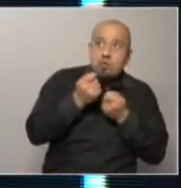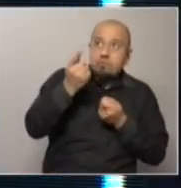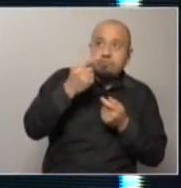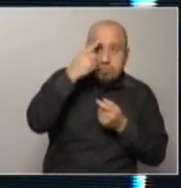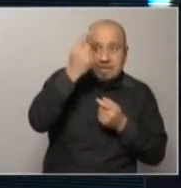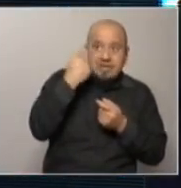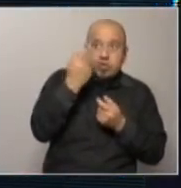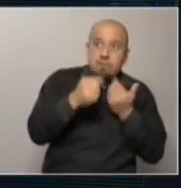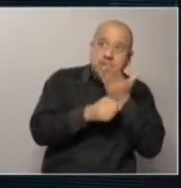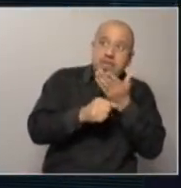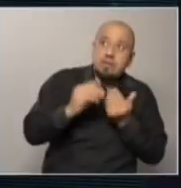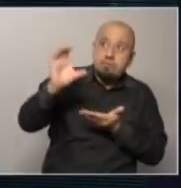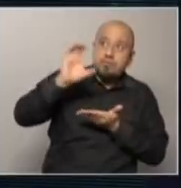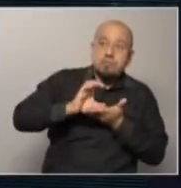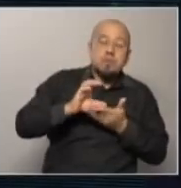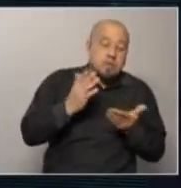este año